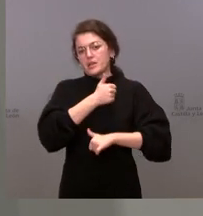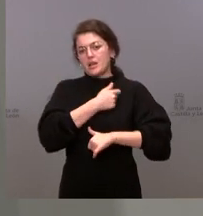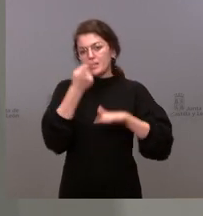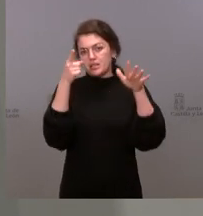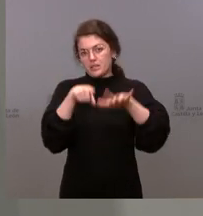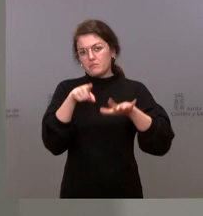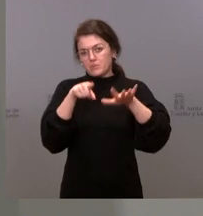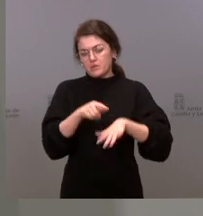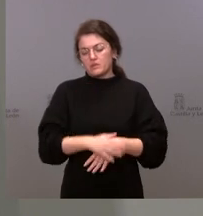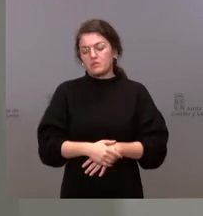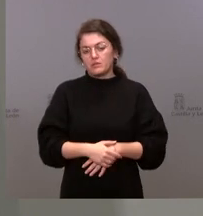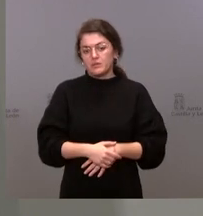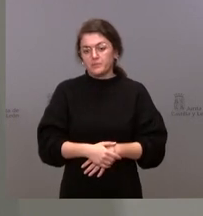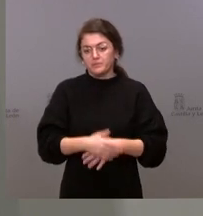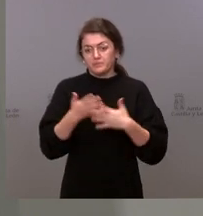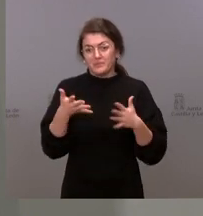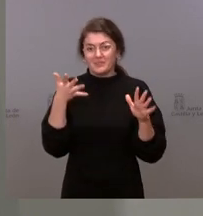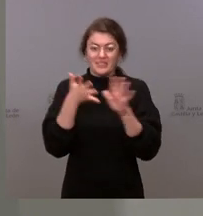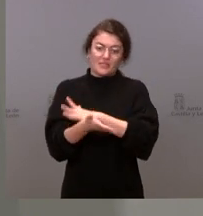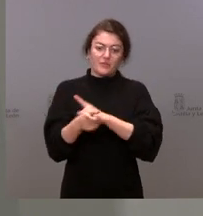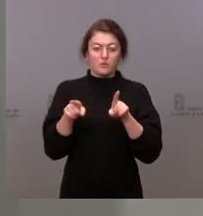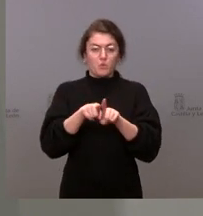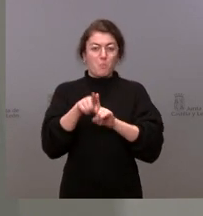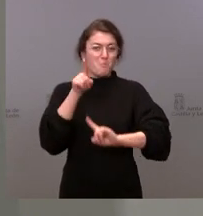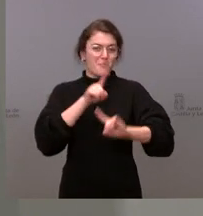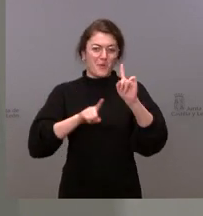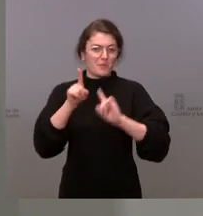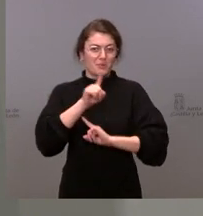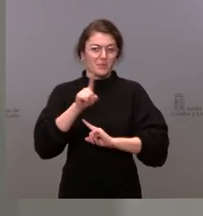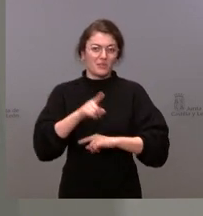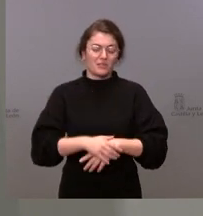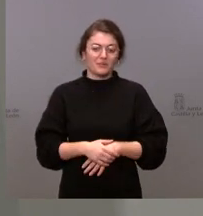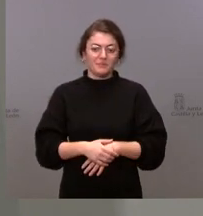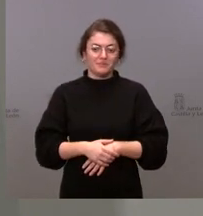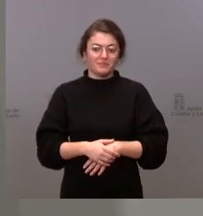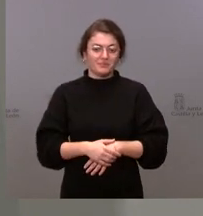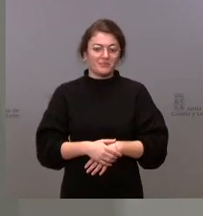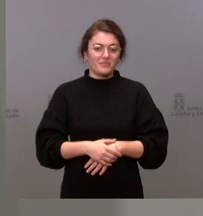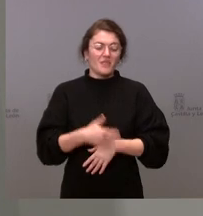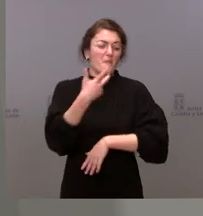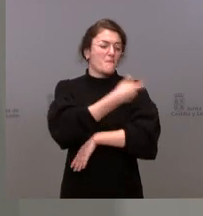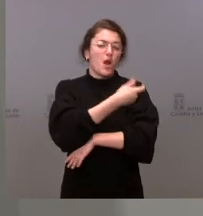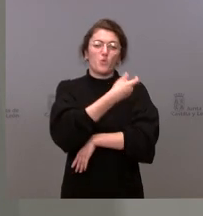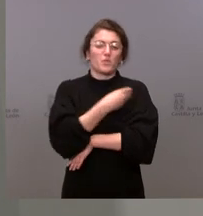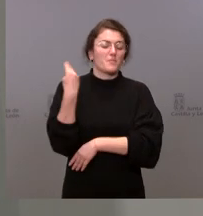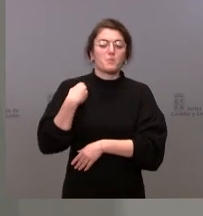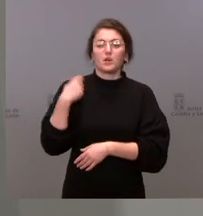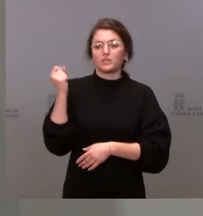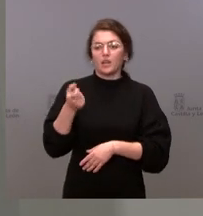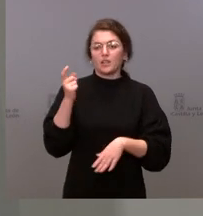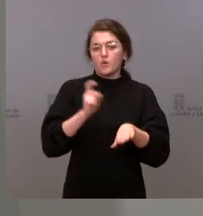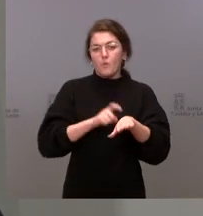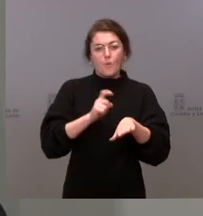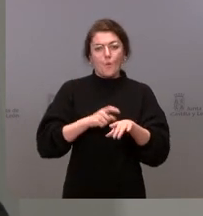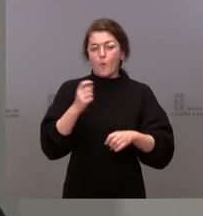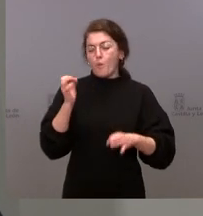Tienen que… no va a suponer ningún problema y vamos a vacunar al mismo ritmo que hemos vacunado con